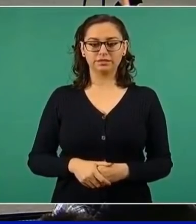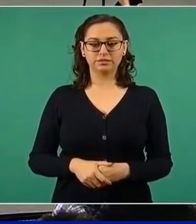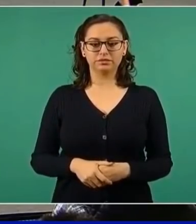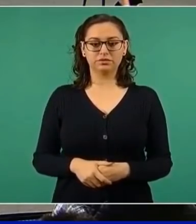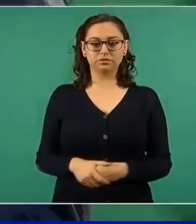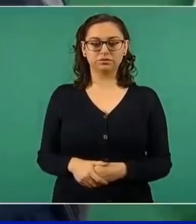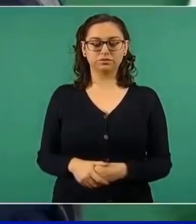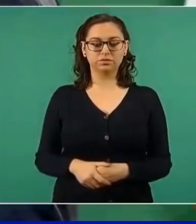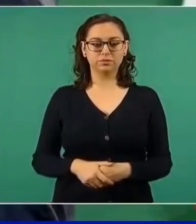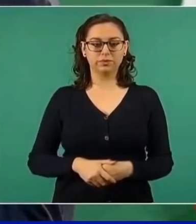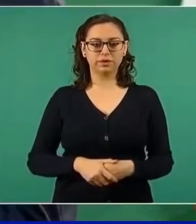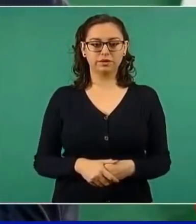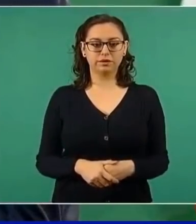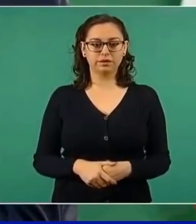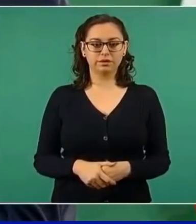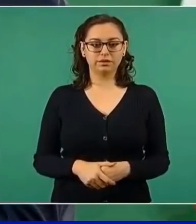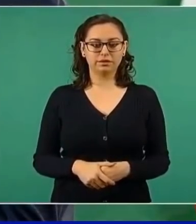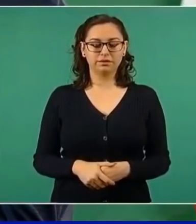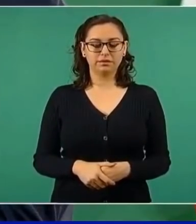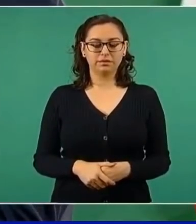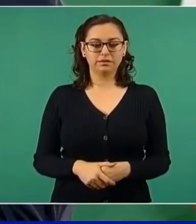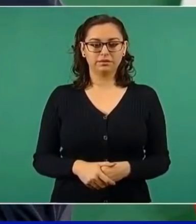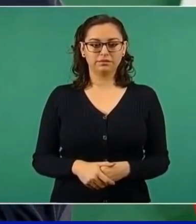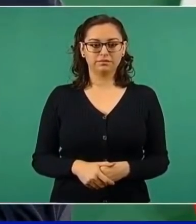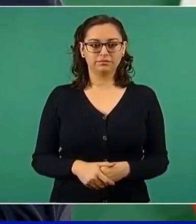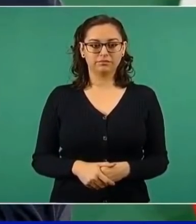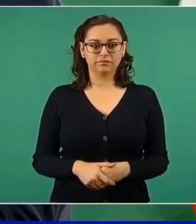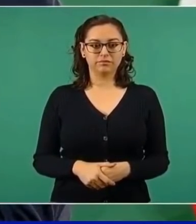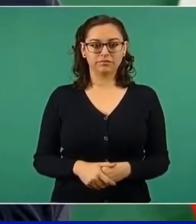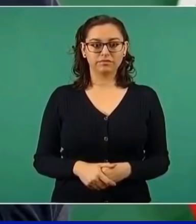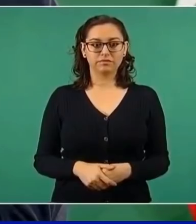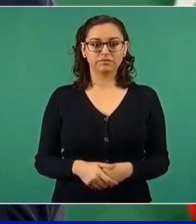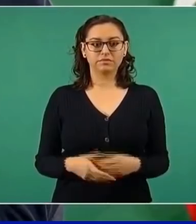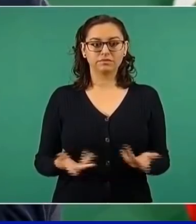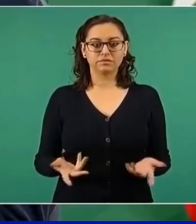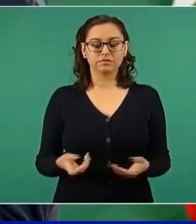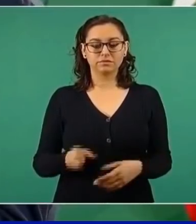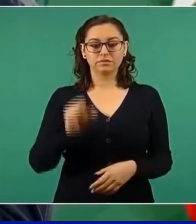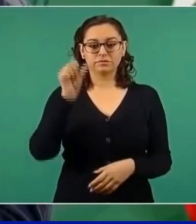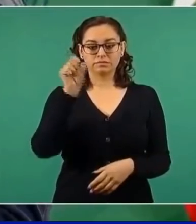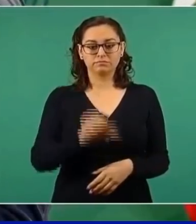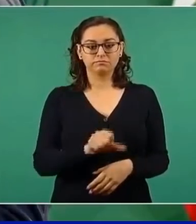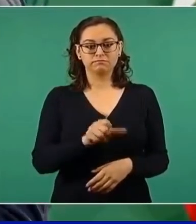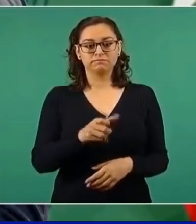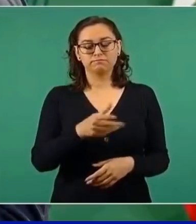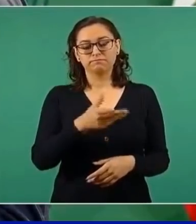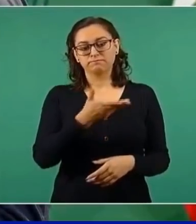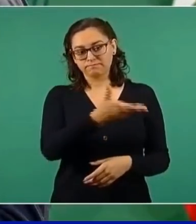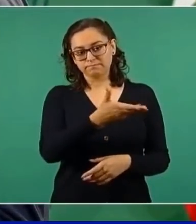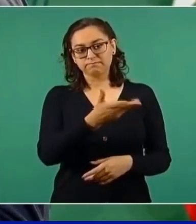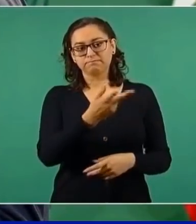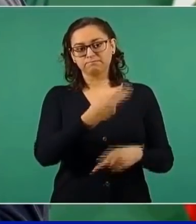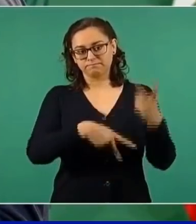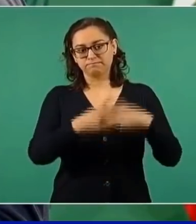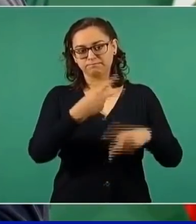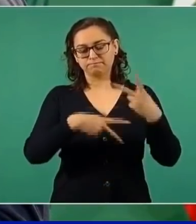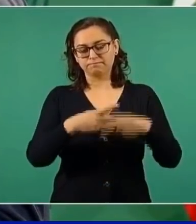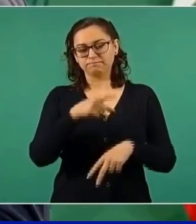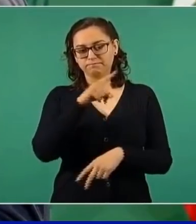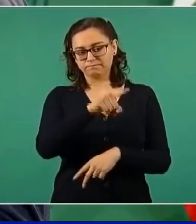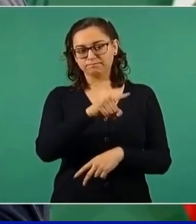Vino con su esposa, que también falleció en esta ocasión, que fue a la toma de posición,